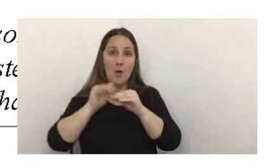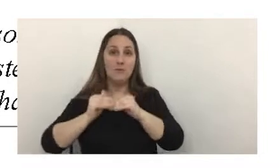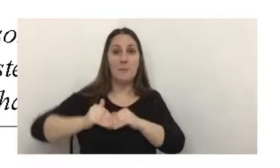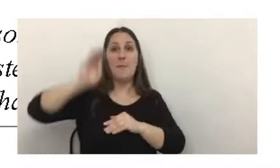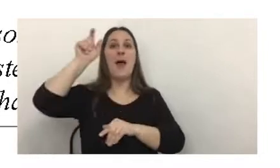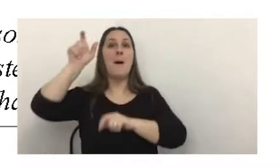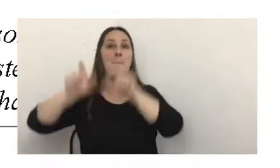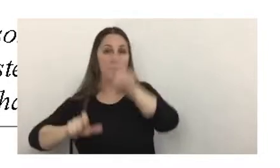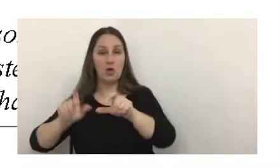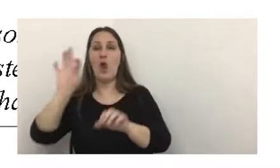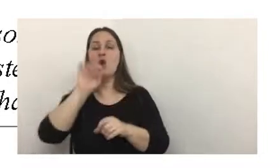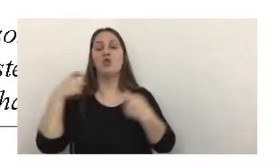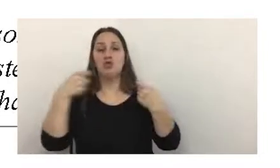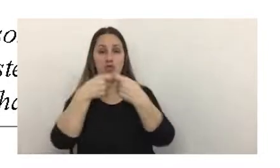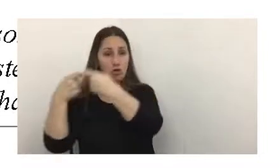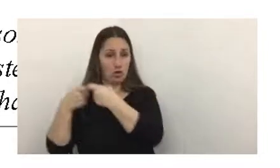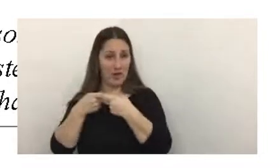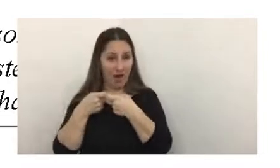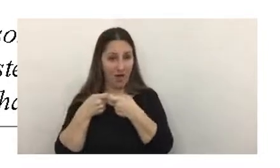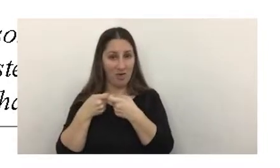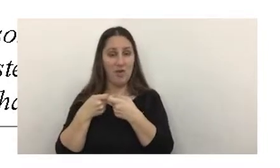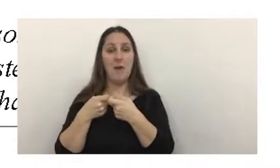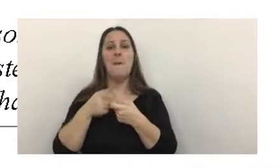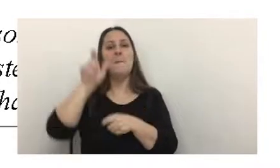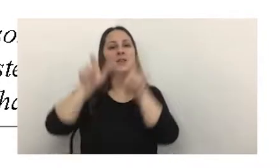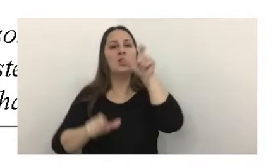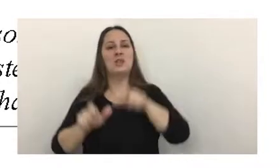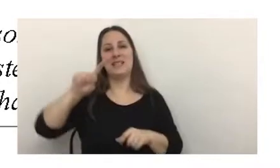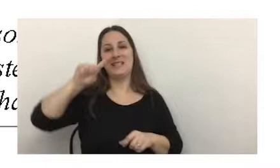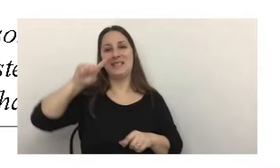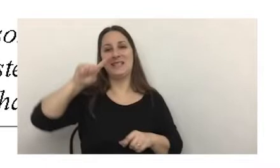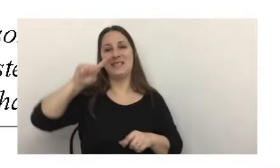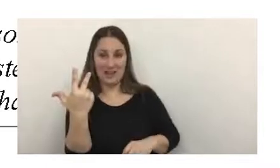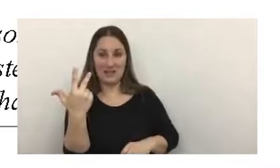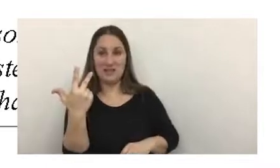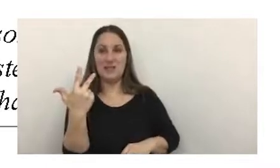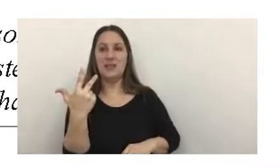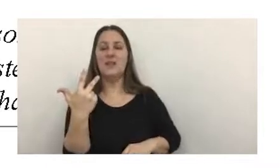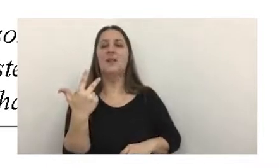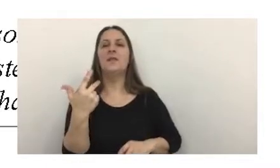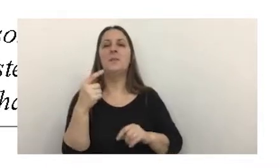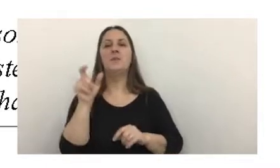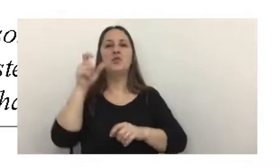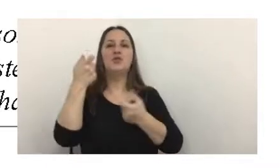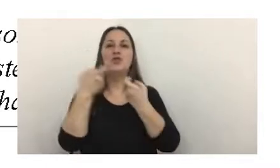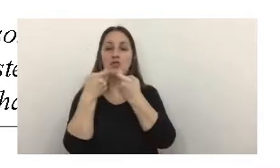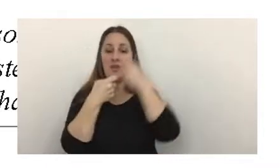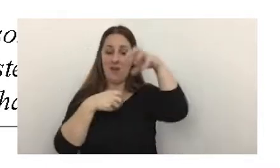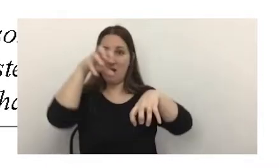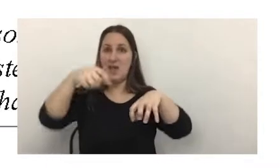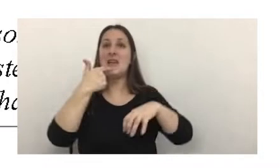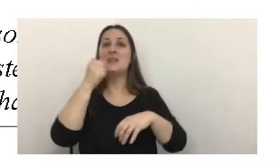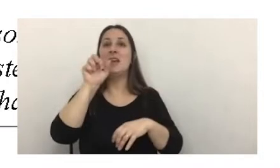sujetos, sociedades, hablamos de todo sujeto del 73, estamos hablando de anónimas, SRL,